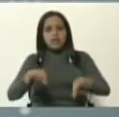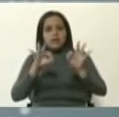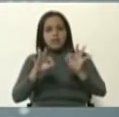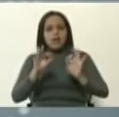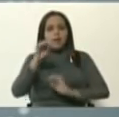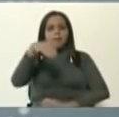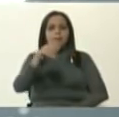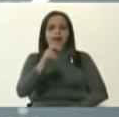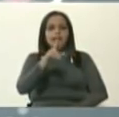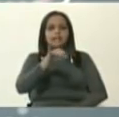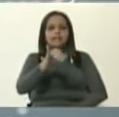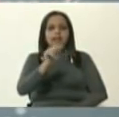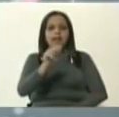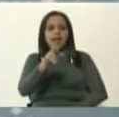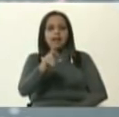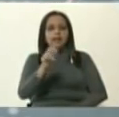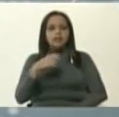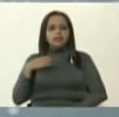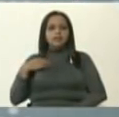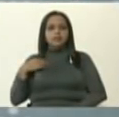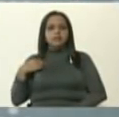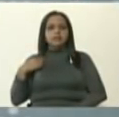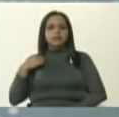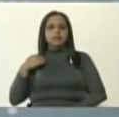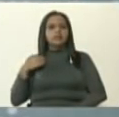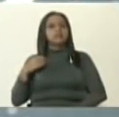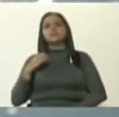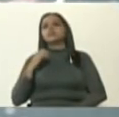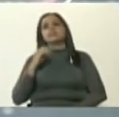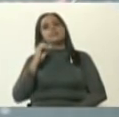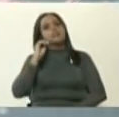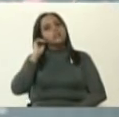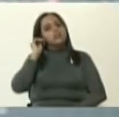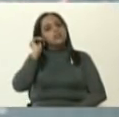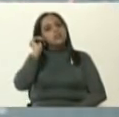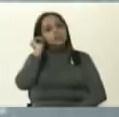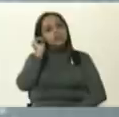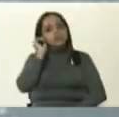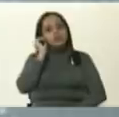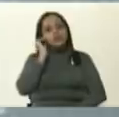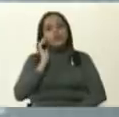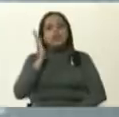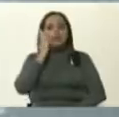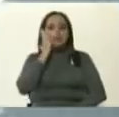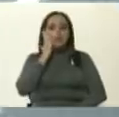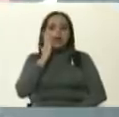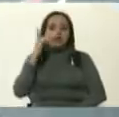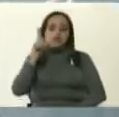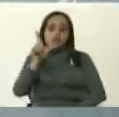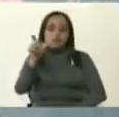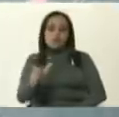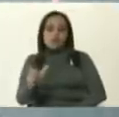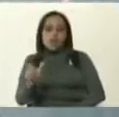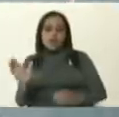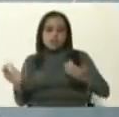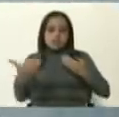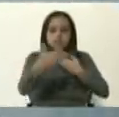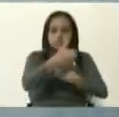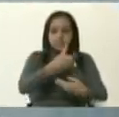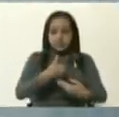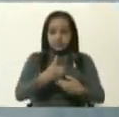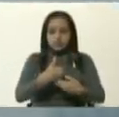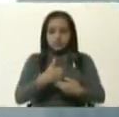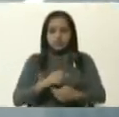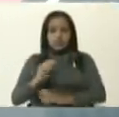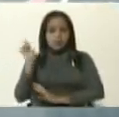Mariara, es la madre del Econ Nacional que regresó por las trochas del estado PURE.